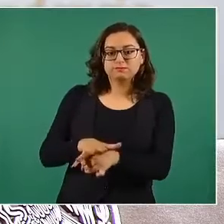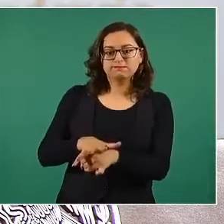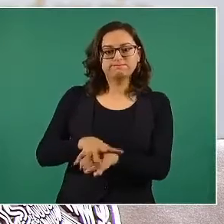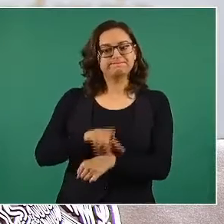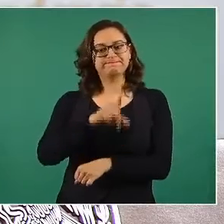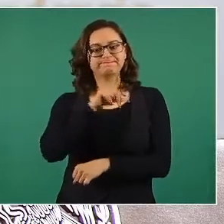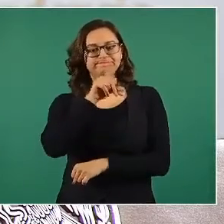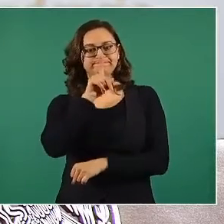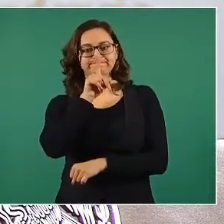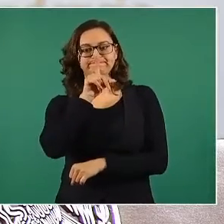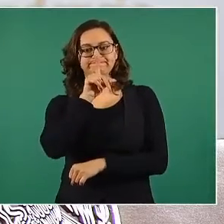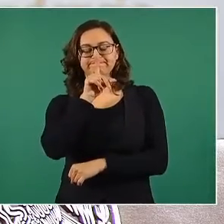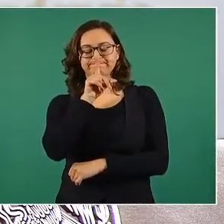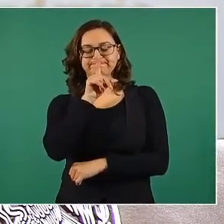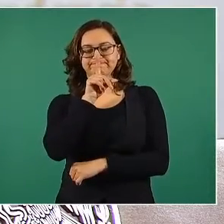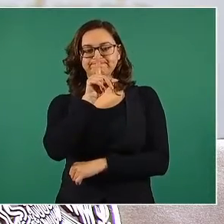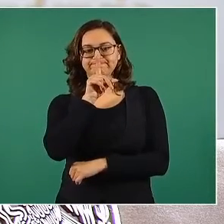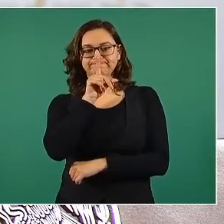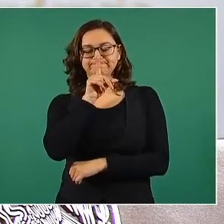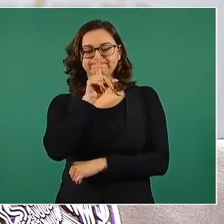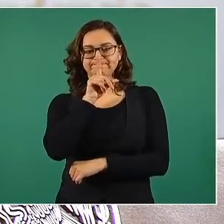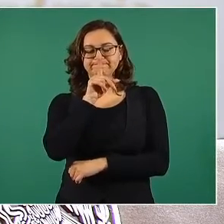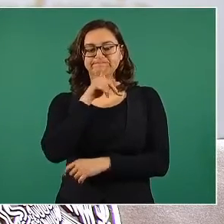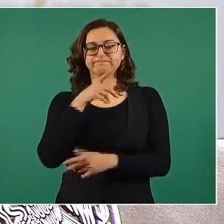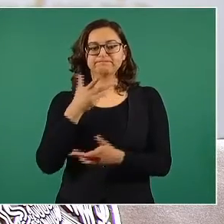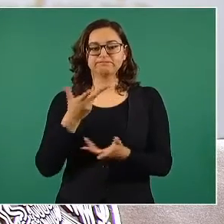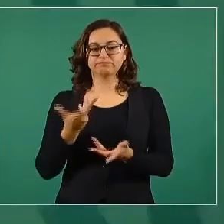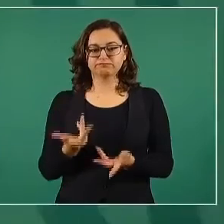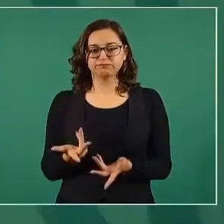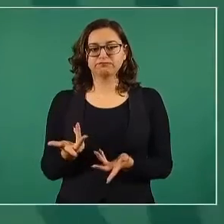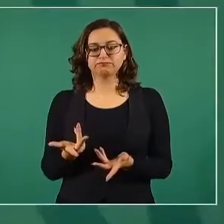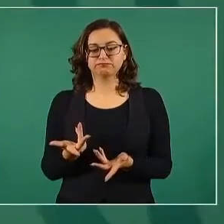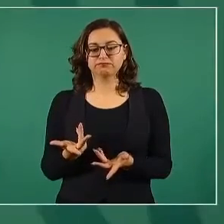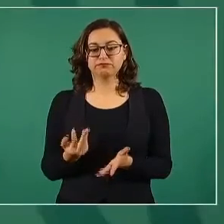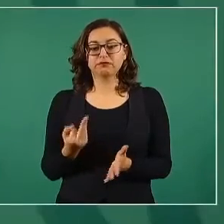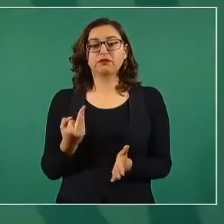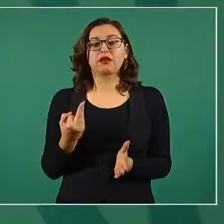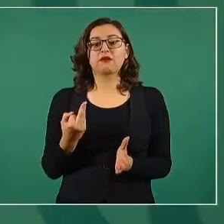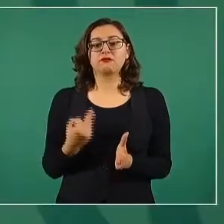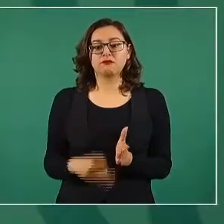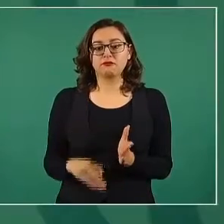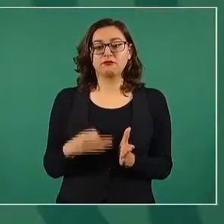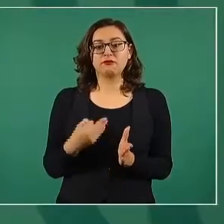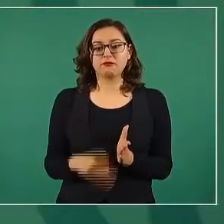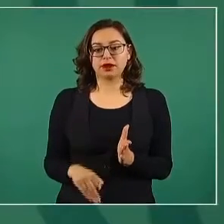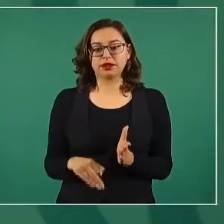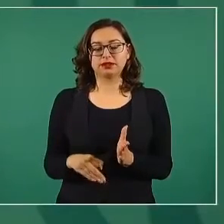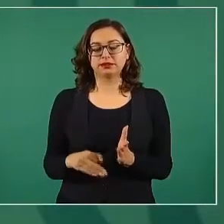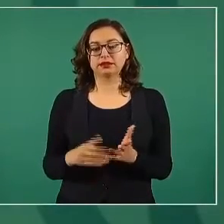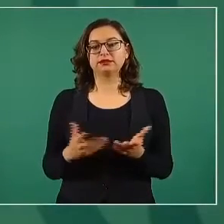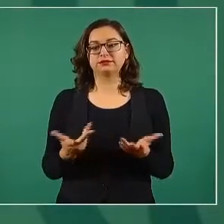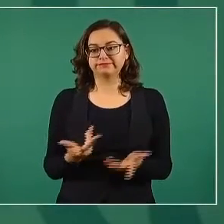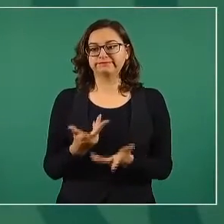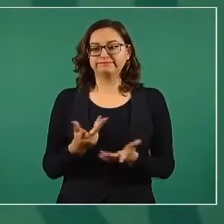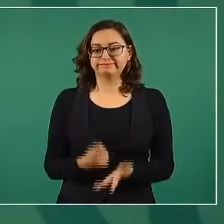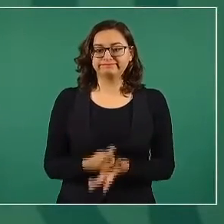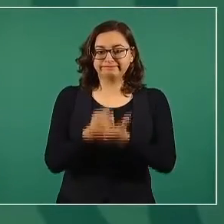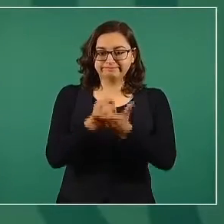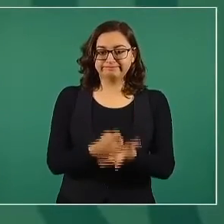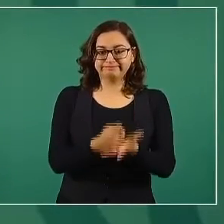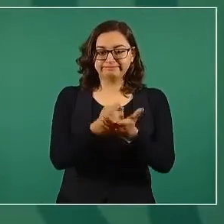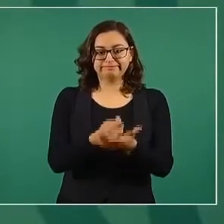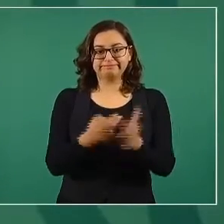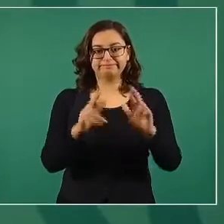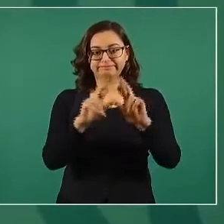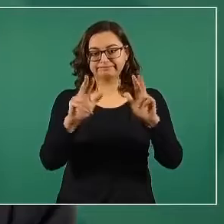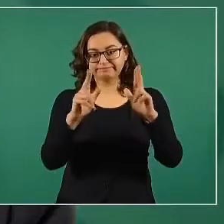porque se requiere la rehabilitación, el tratamiento.